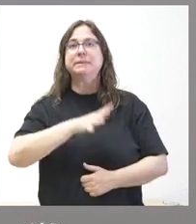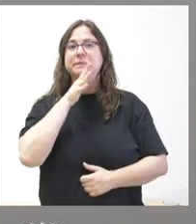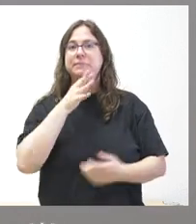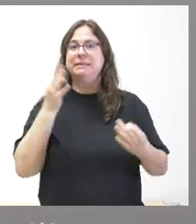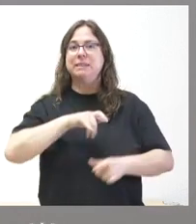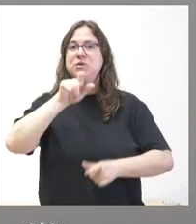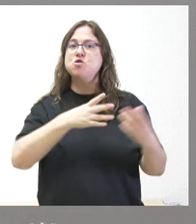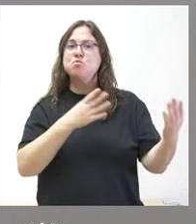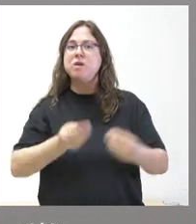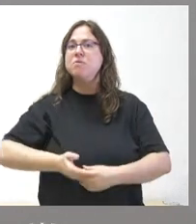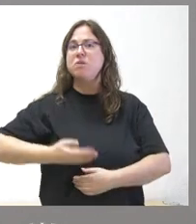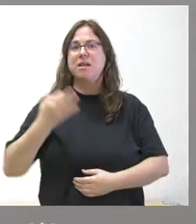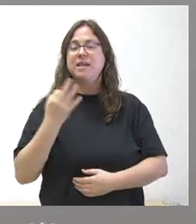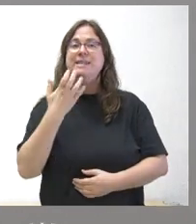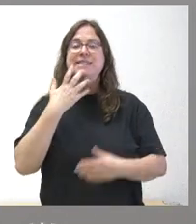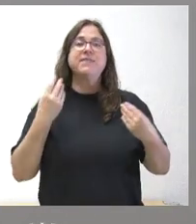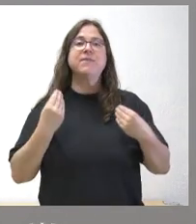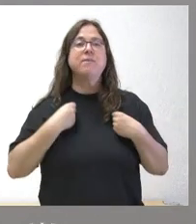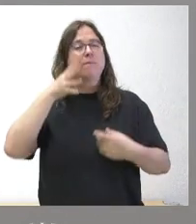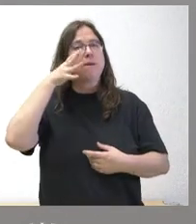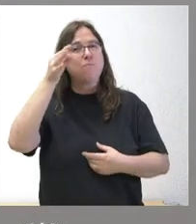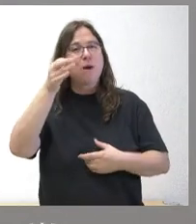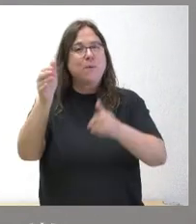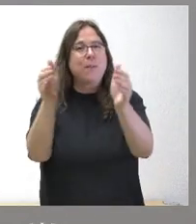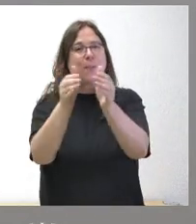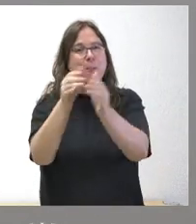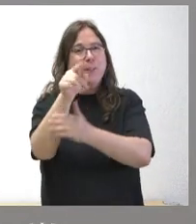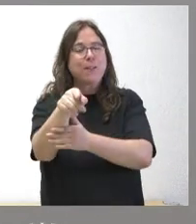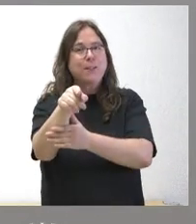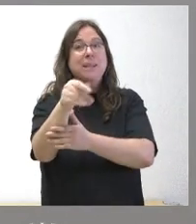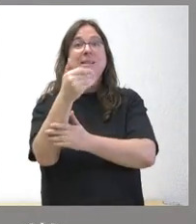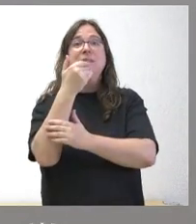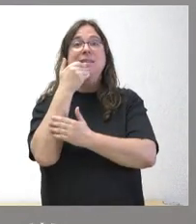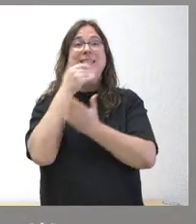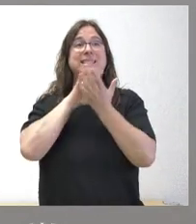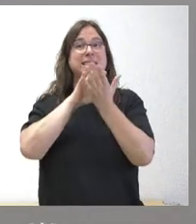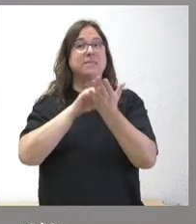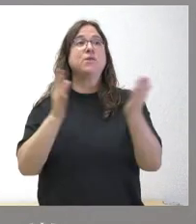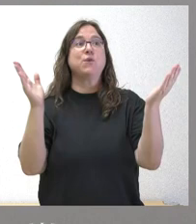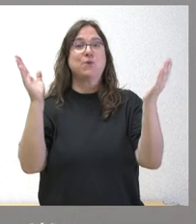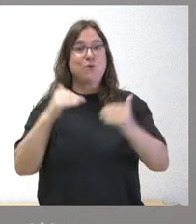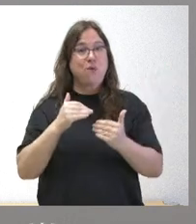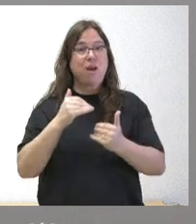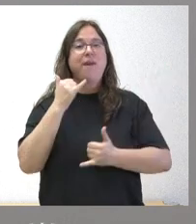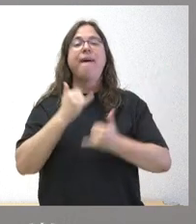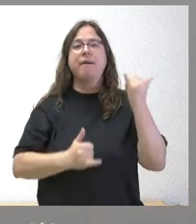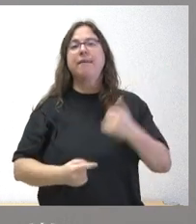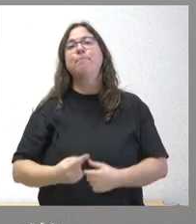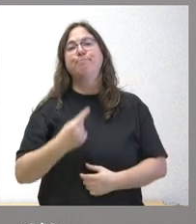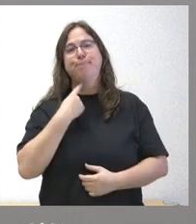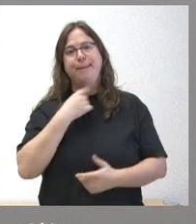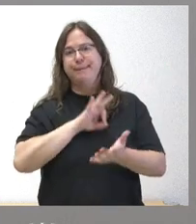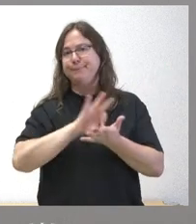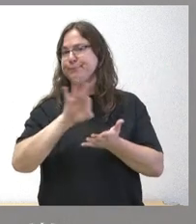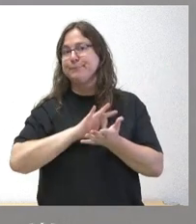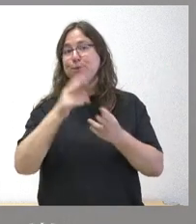personas que, fundamentalmente, viven en el mundo rural o en pequeñas poblaciones, que, no tuviera este servicio, perderían una gran parte de los servicios